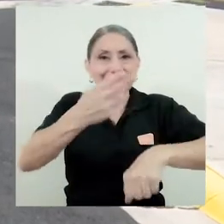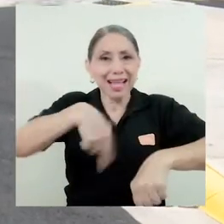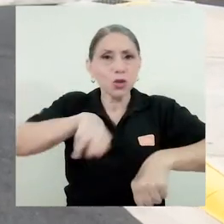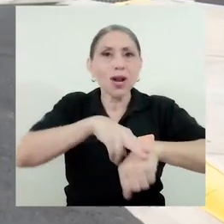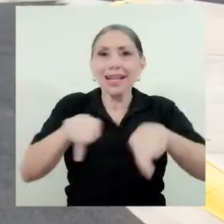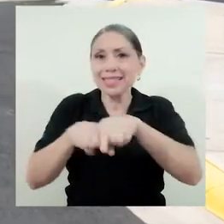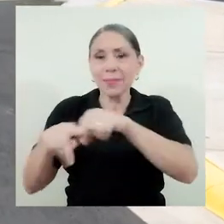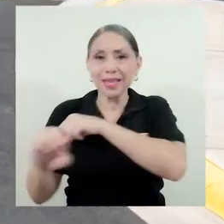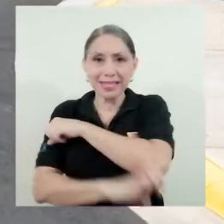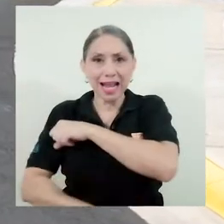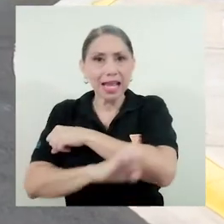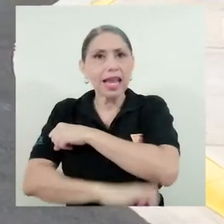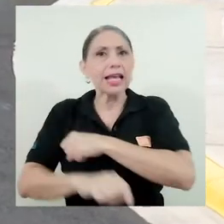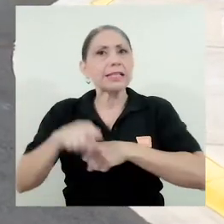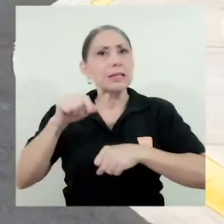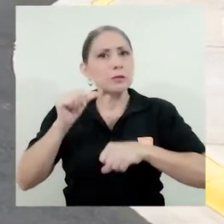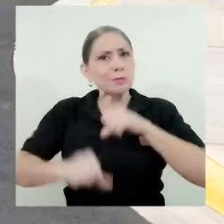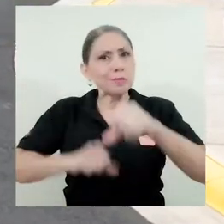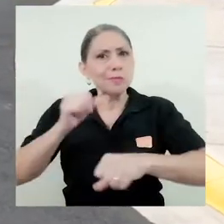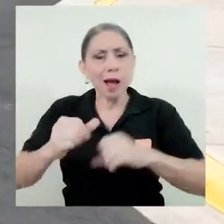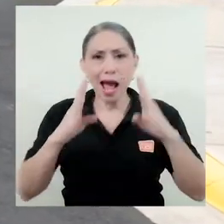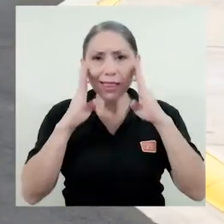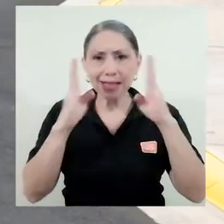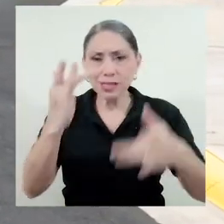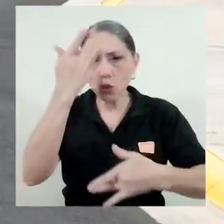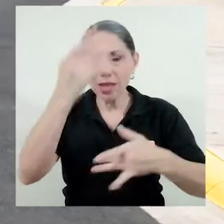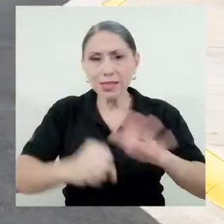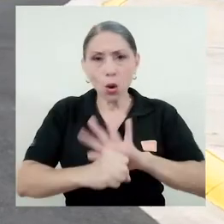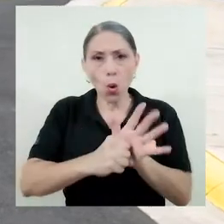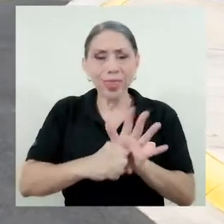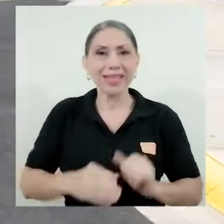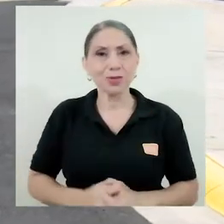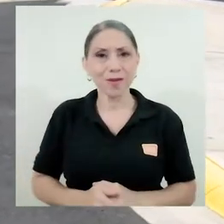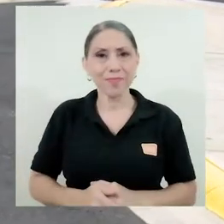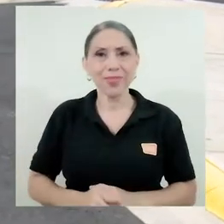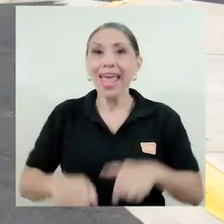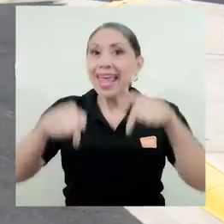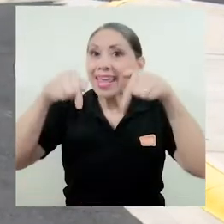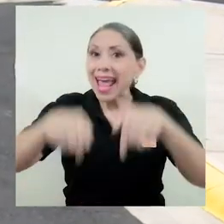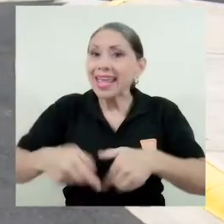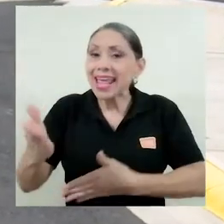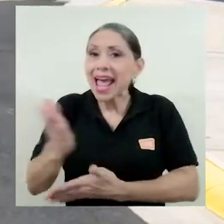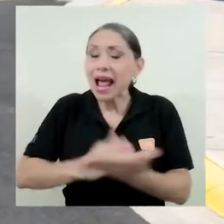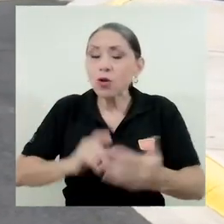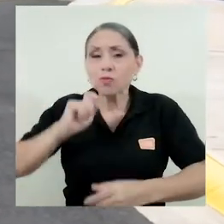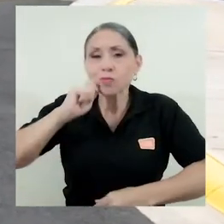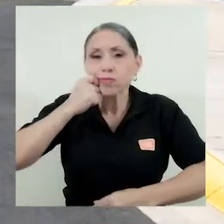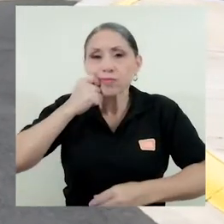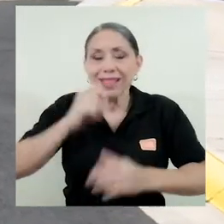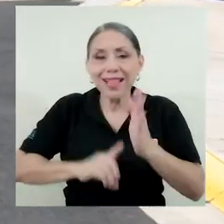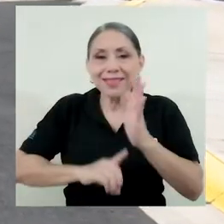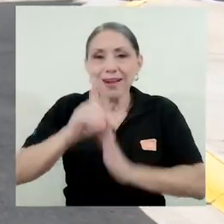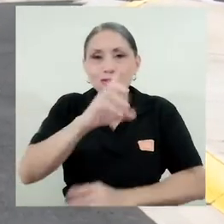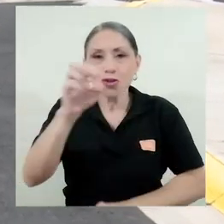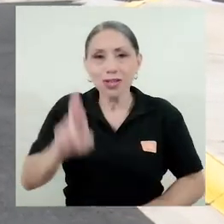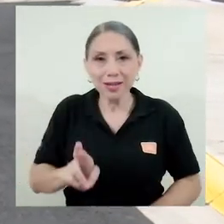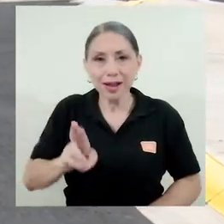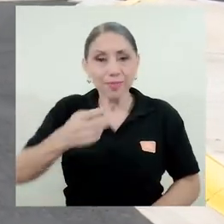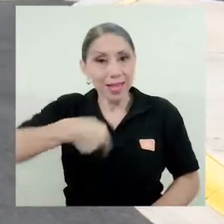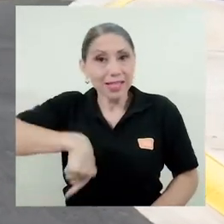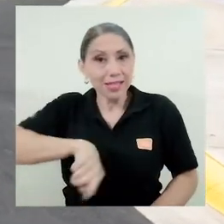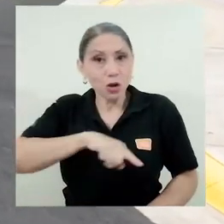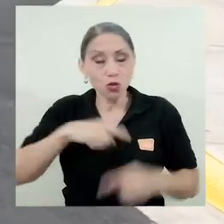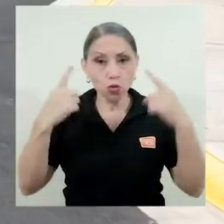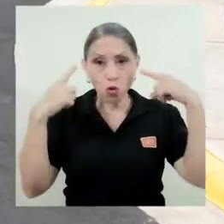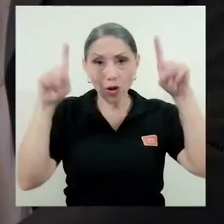y extranjeras, dándolo mejor para la atención de este COVID-19. Que aquí hay una clave del desarrollo de Costa Rica. Si